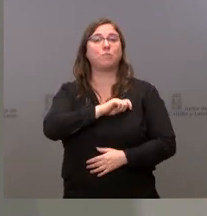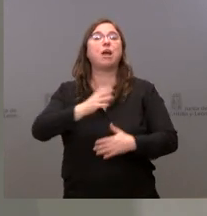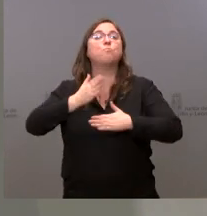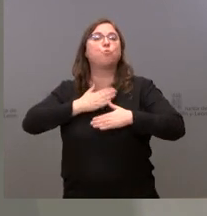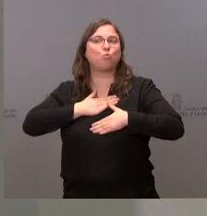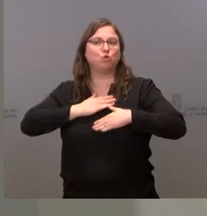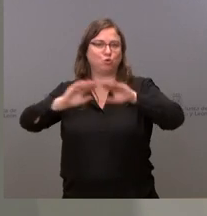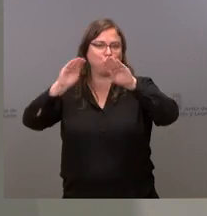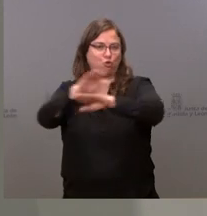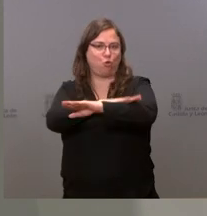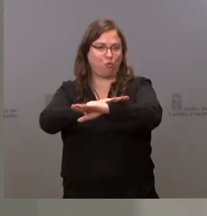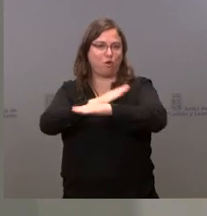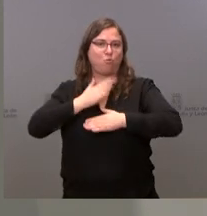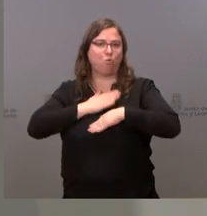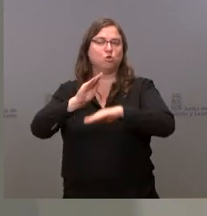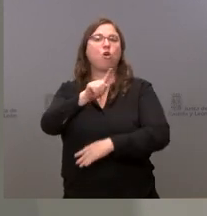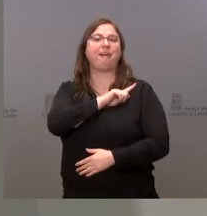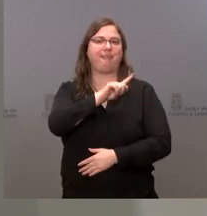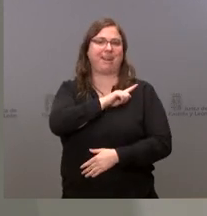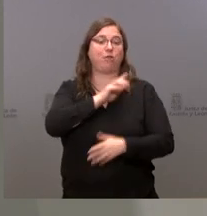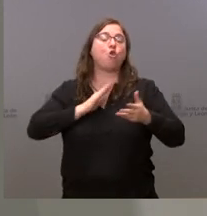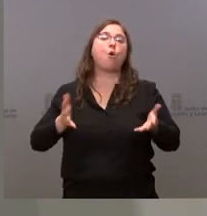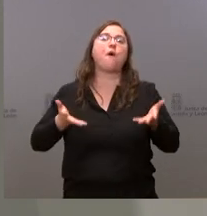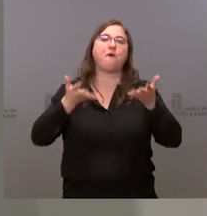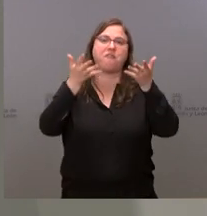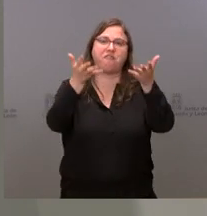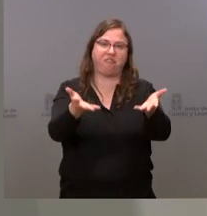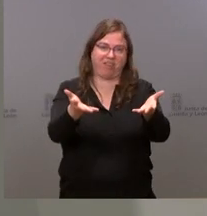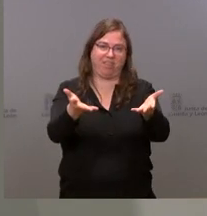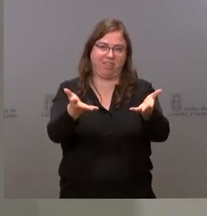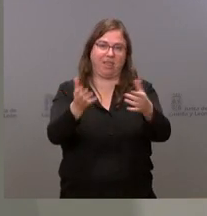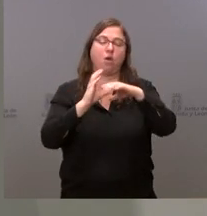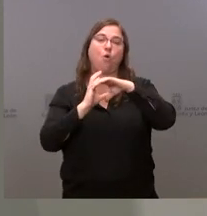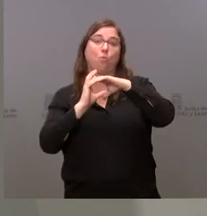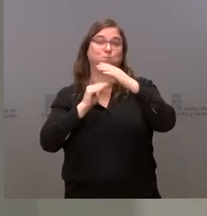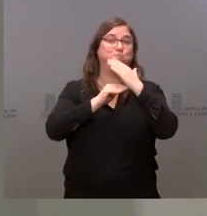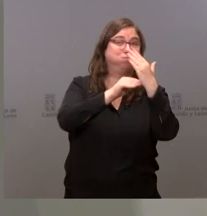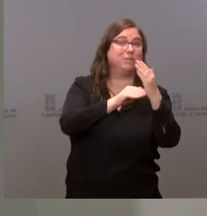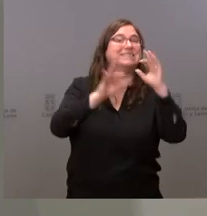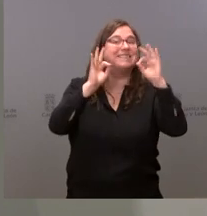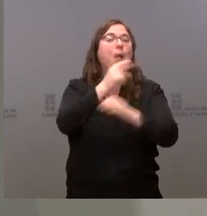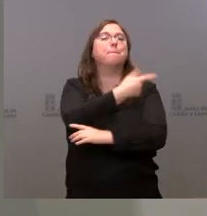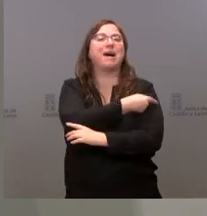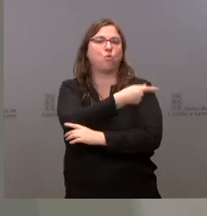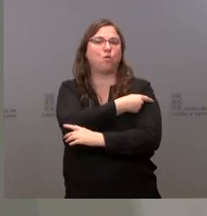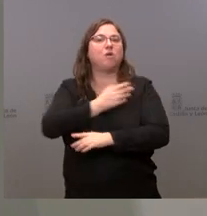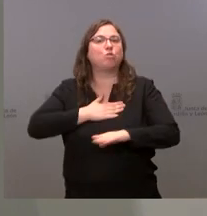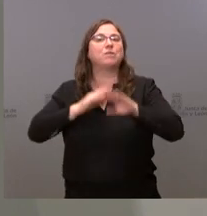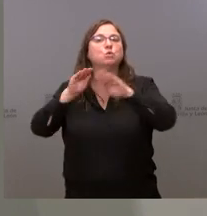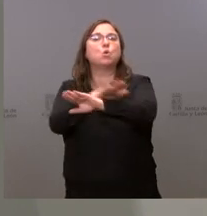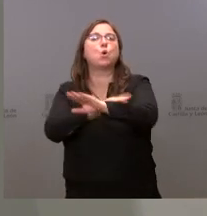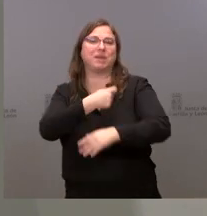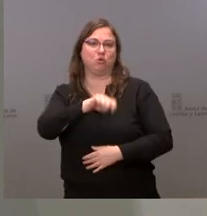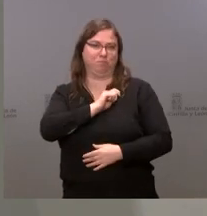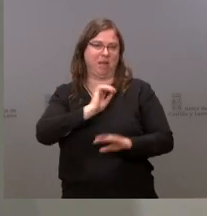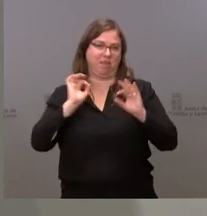ejército de ofrecer a las comunidades autónomas 150 unidades móviles de vacunación y que